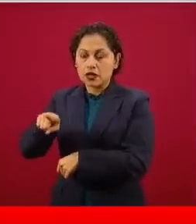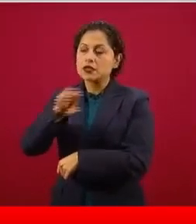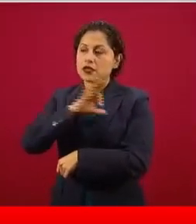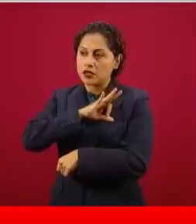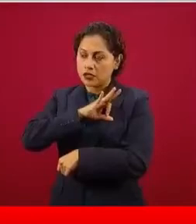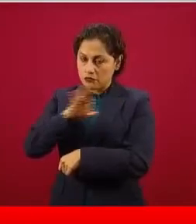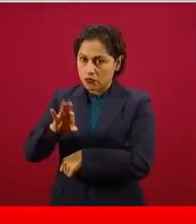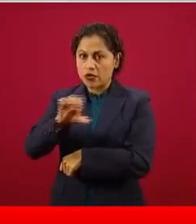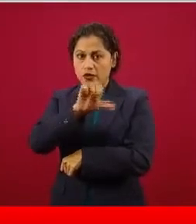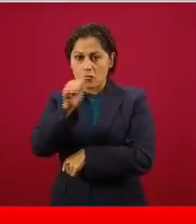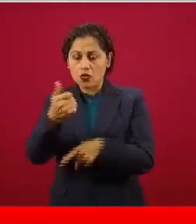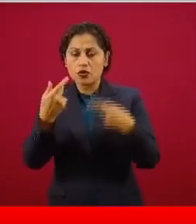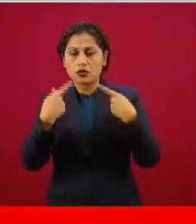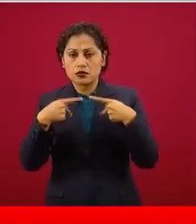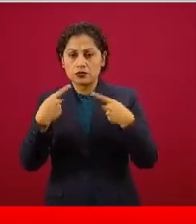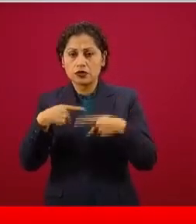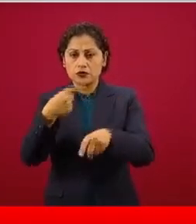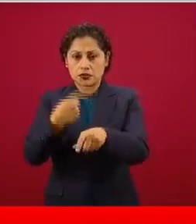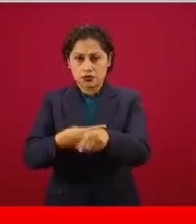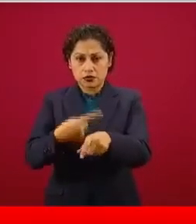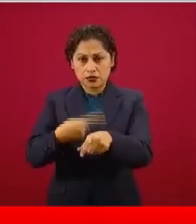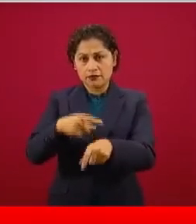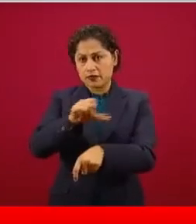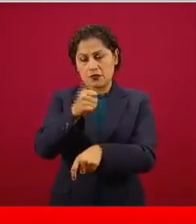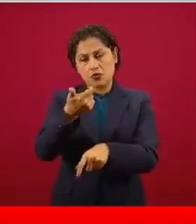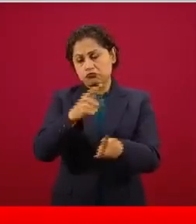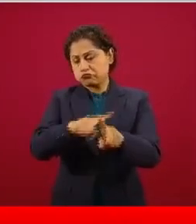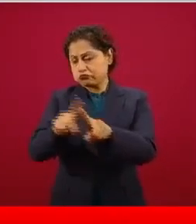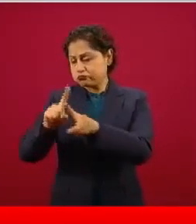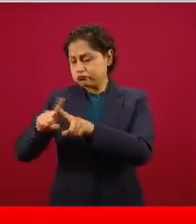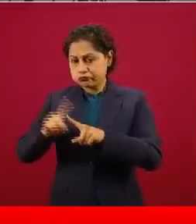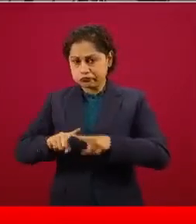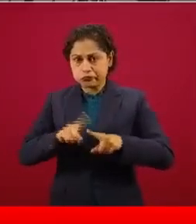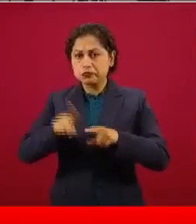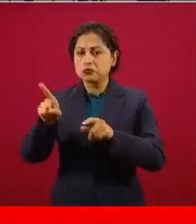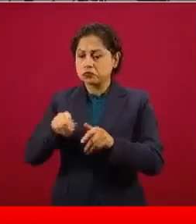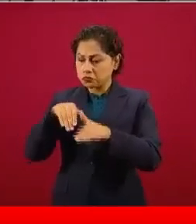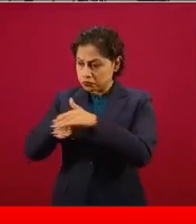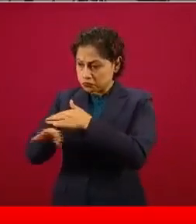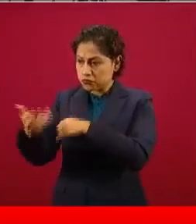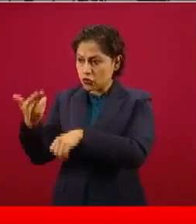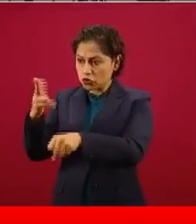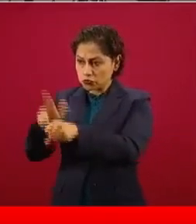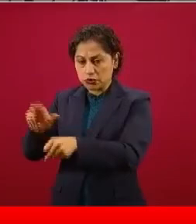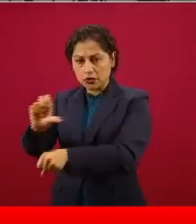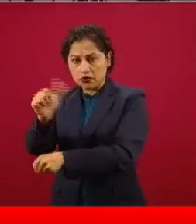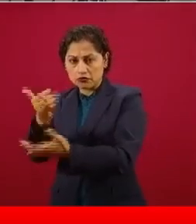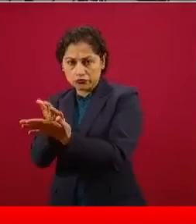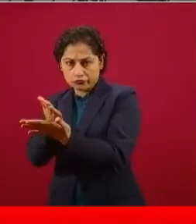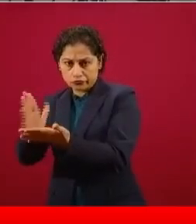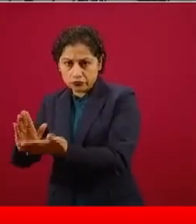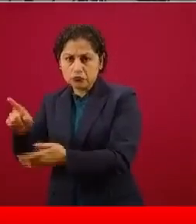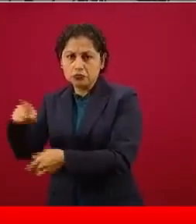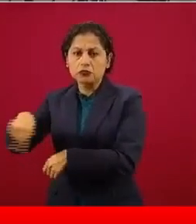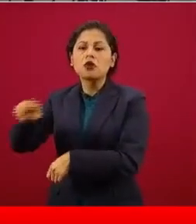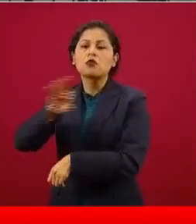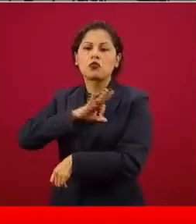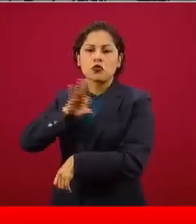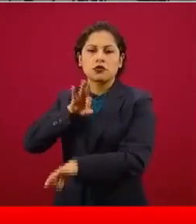pacientes que continúan llegando a nuestros hospitales por padecimientos diferentes al de este virus. Muchas gracias.